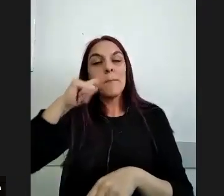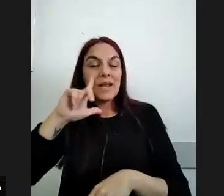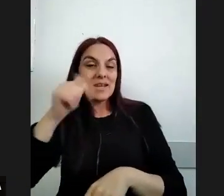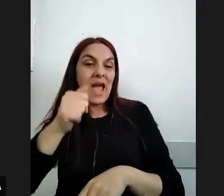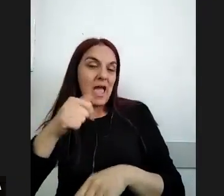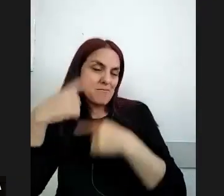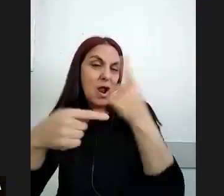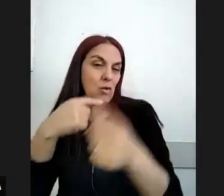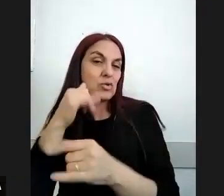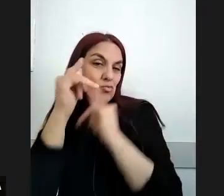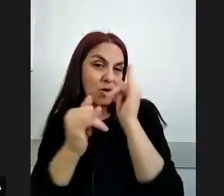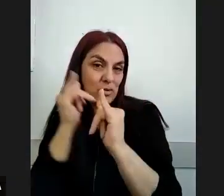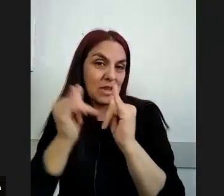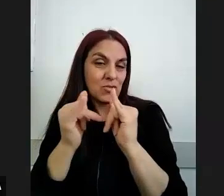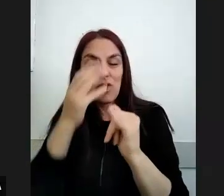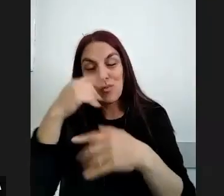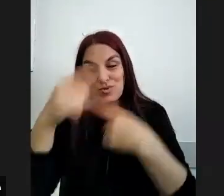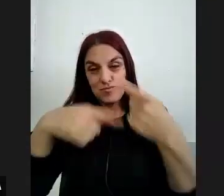desarrollando y avanzamos